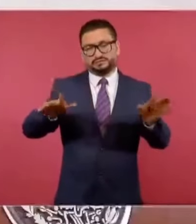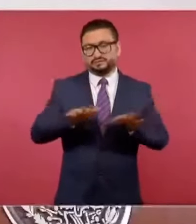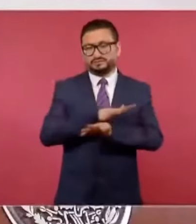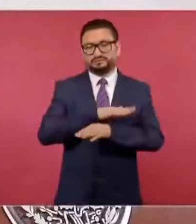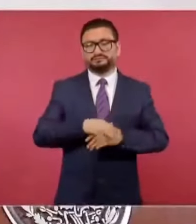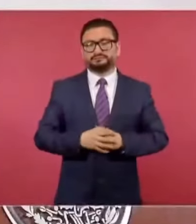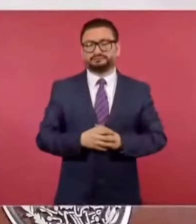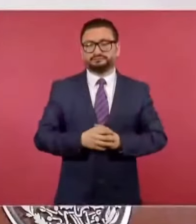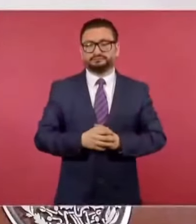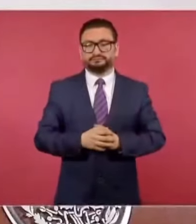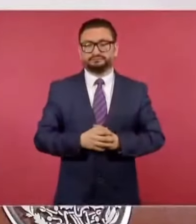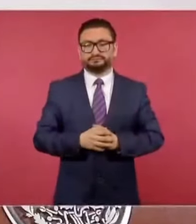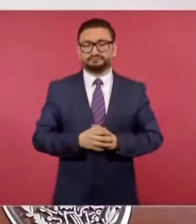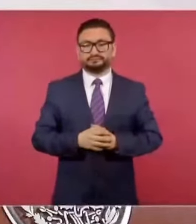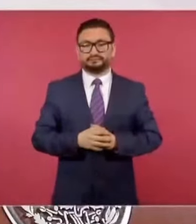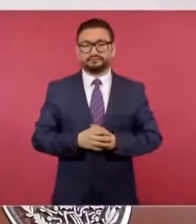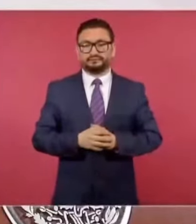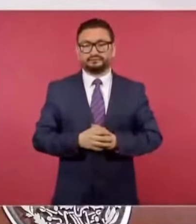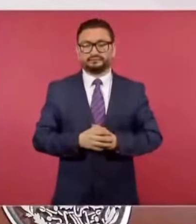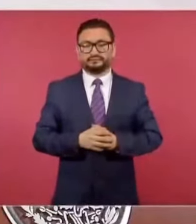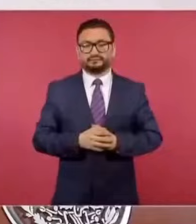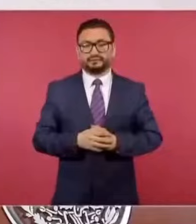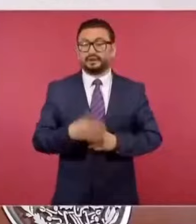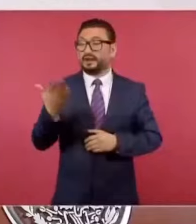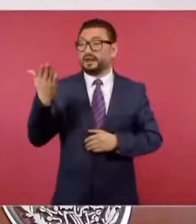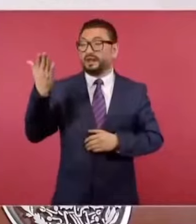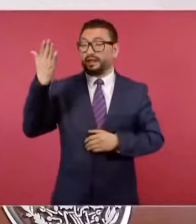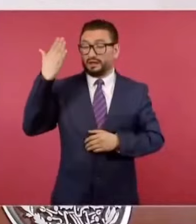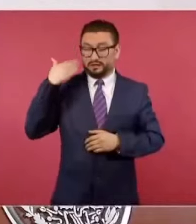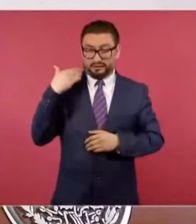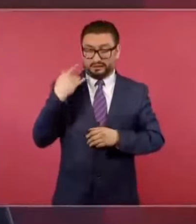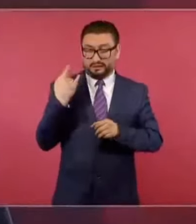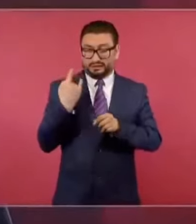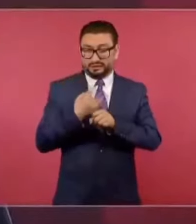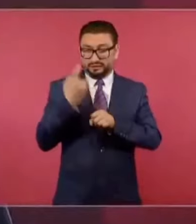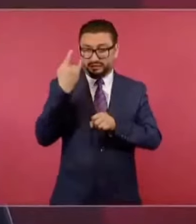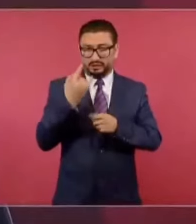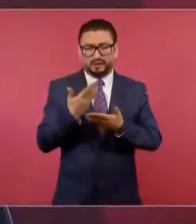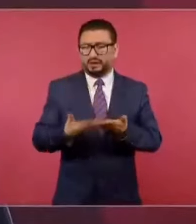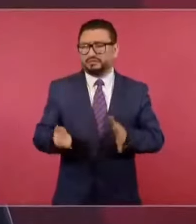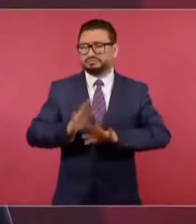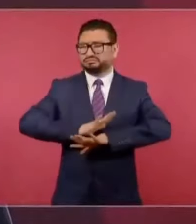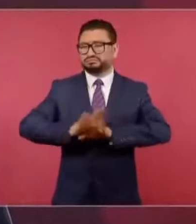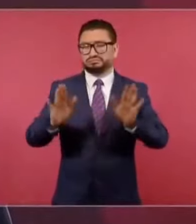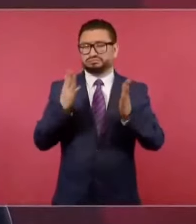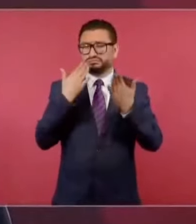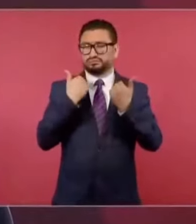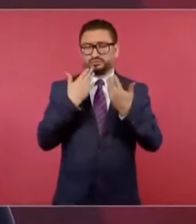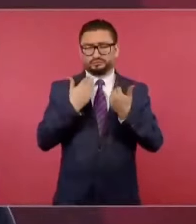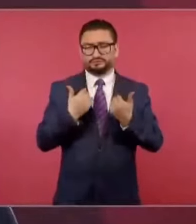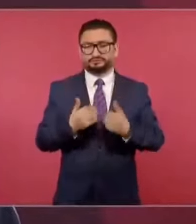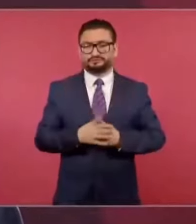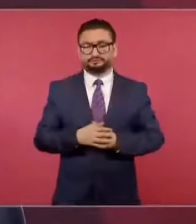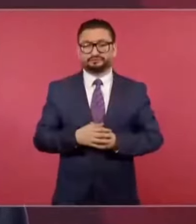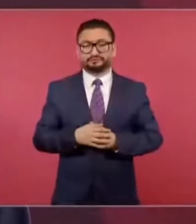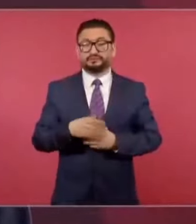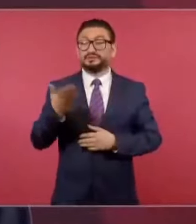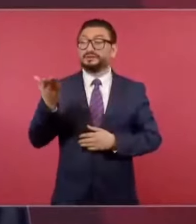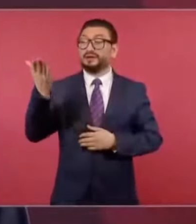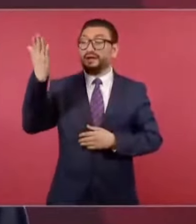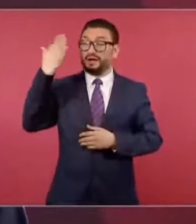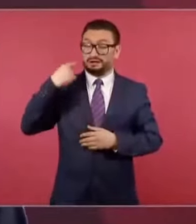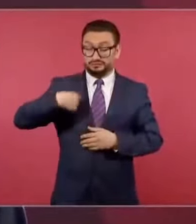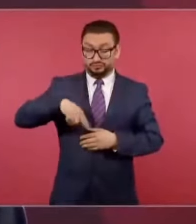ya no hay fraude, es que a nosotros nos robaban